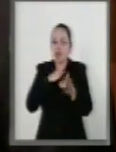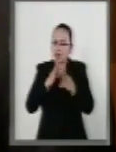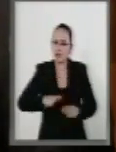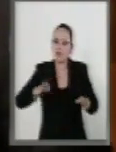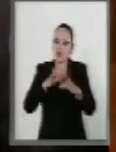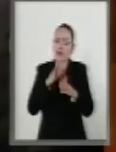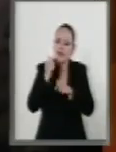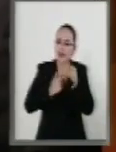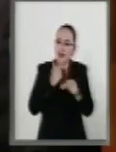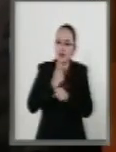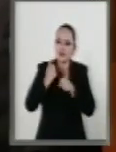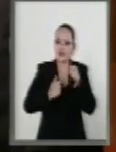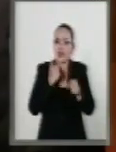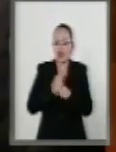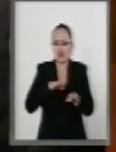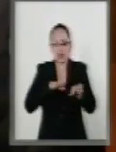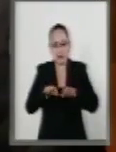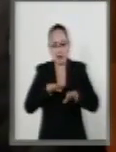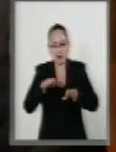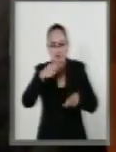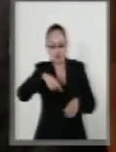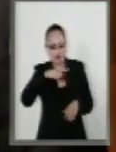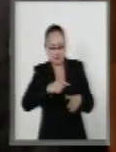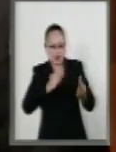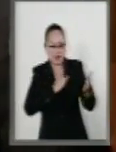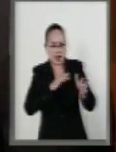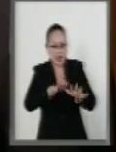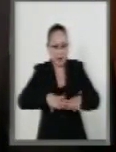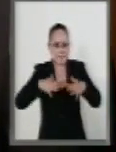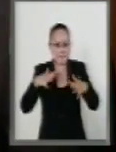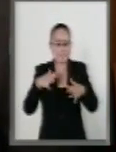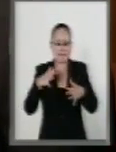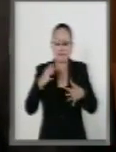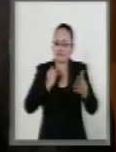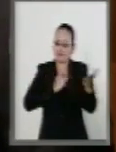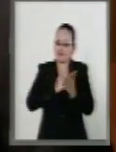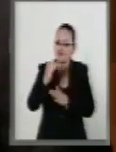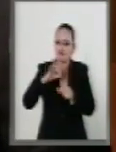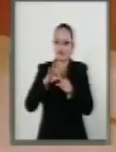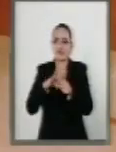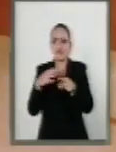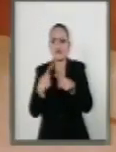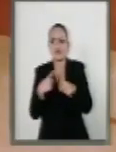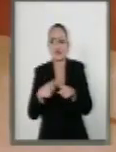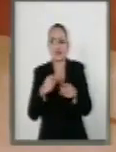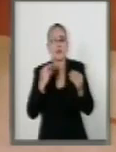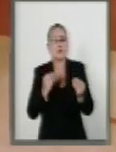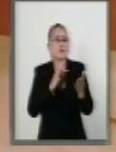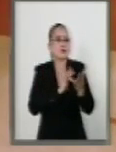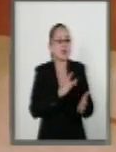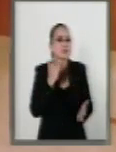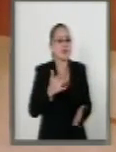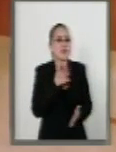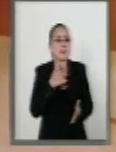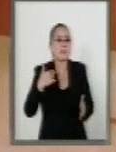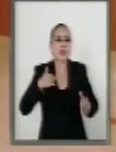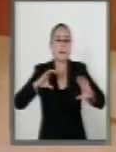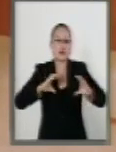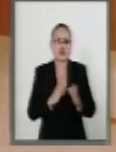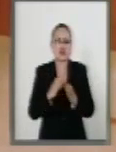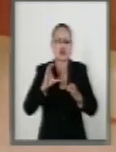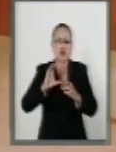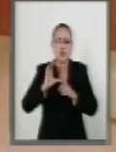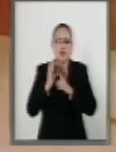para que este Pleno decida por quién votar. Agradezco mucho a los miembros de la Comisión de